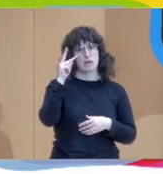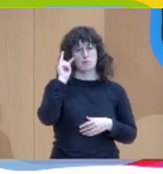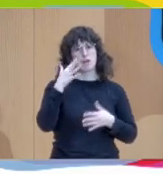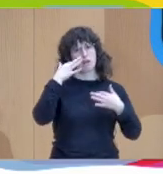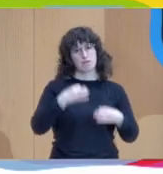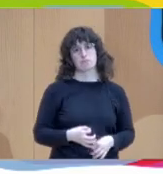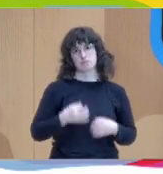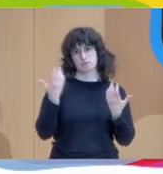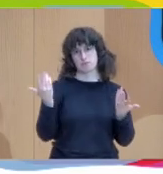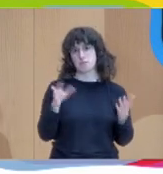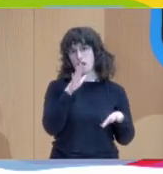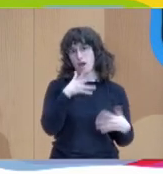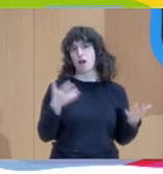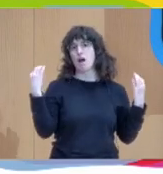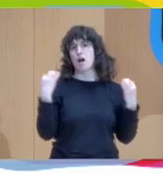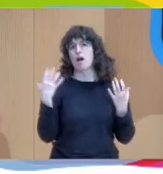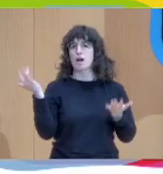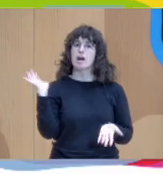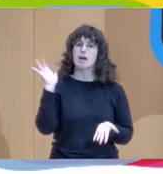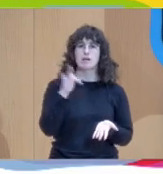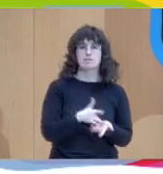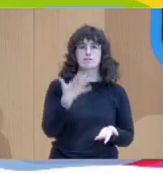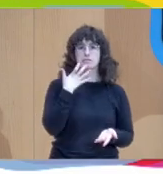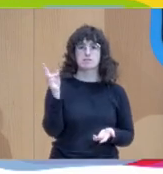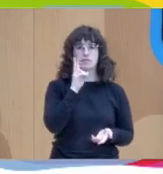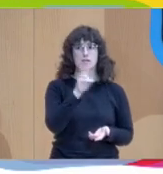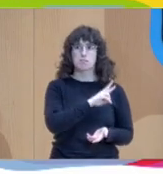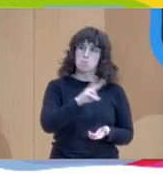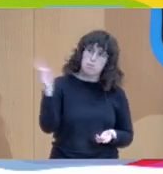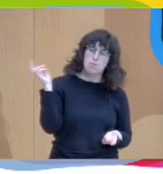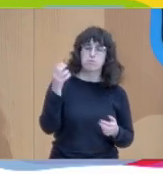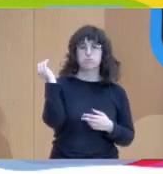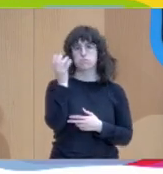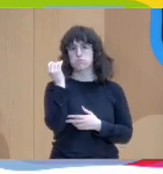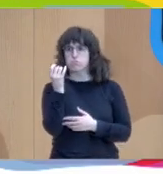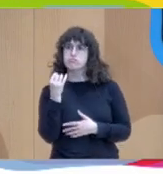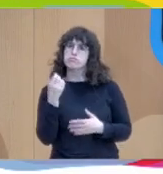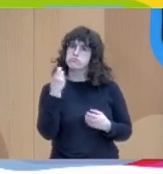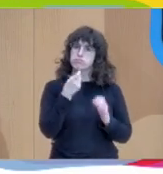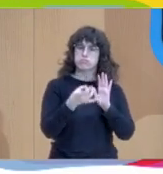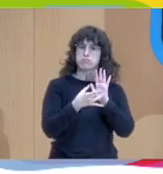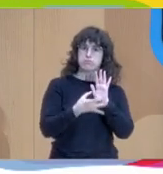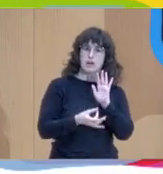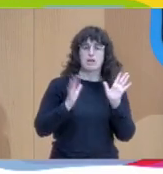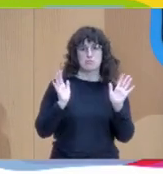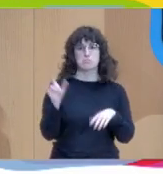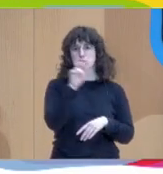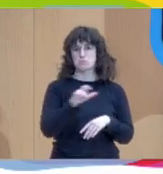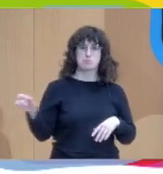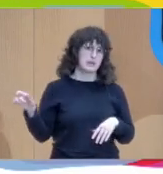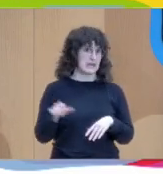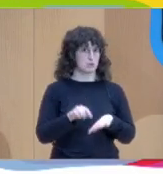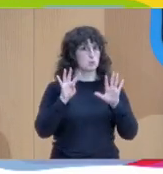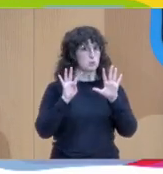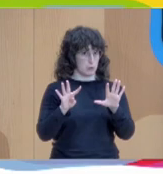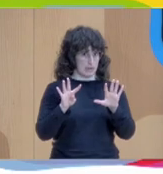este es el momento. Si bien es nutrida esta mesa, aún lo va a ser más, porque está compuesta por nueve ponentes. Ellos son los cinco primeros. Luego